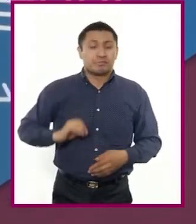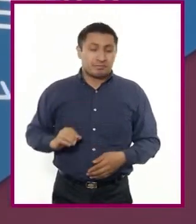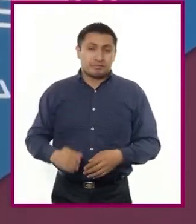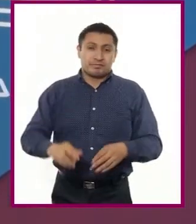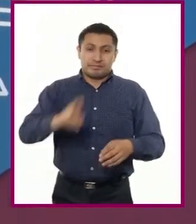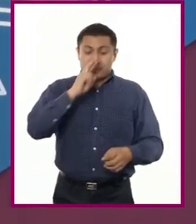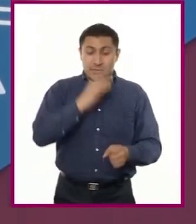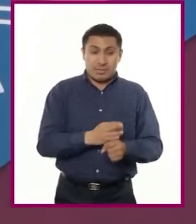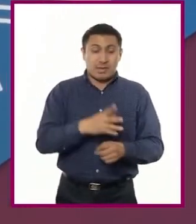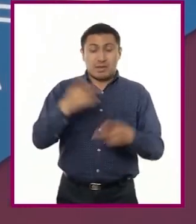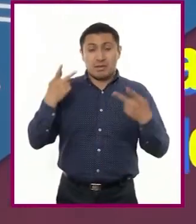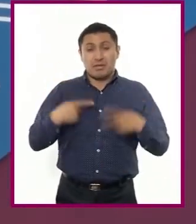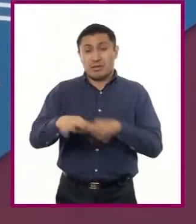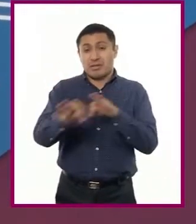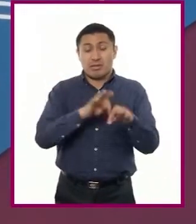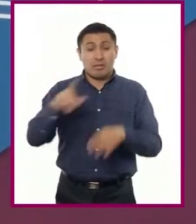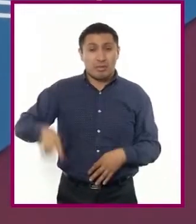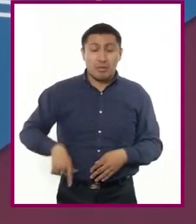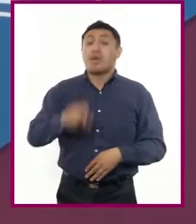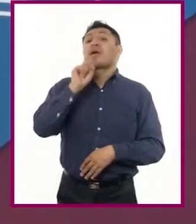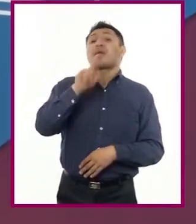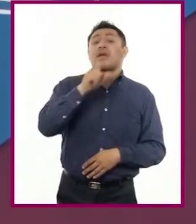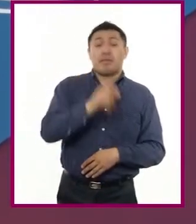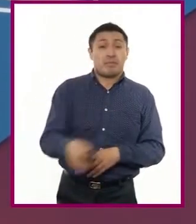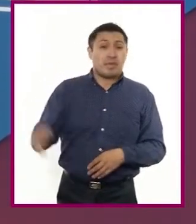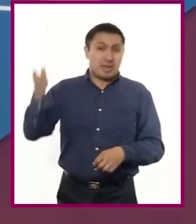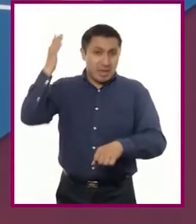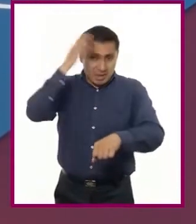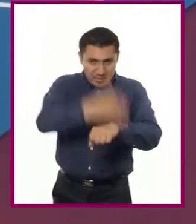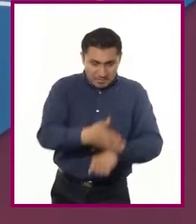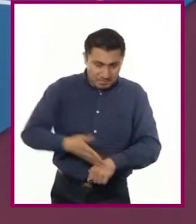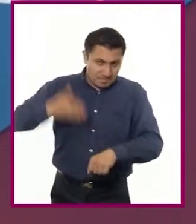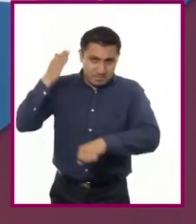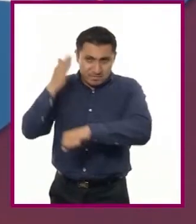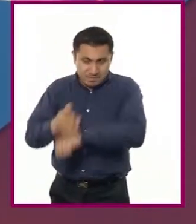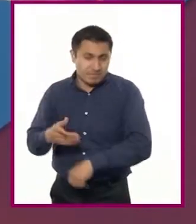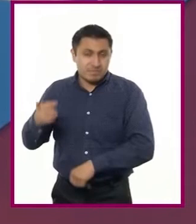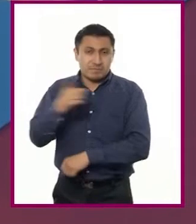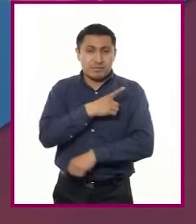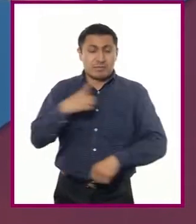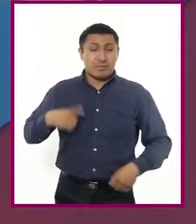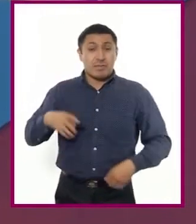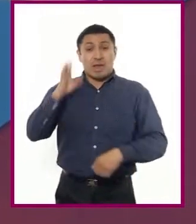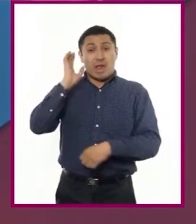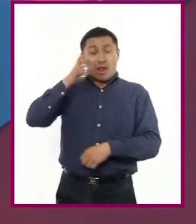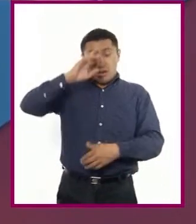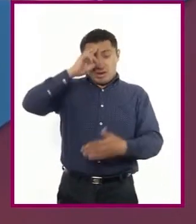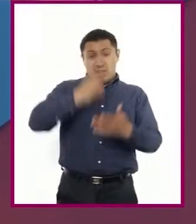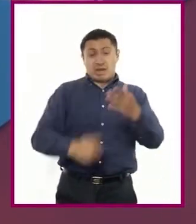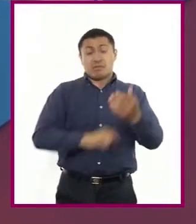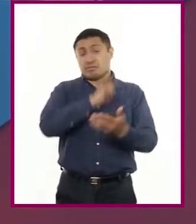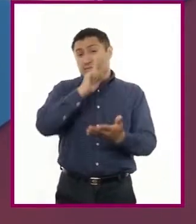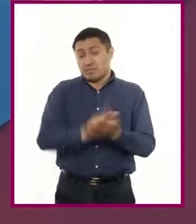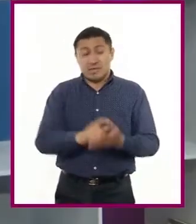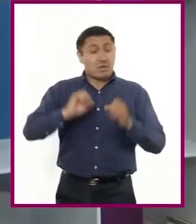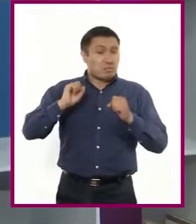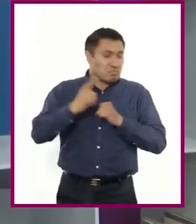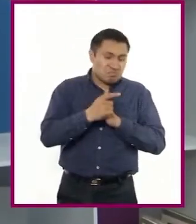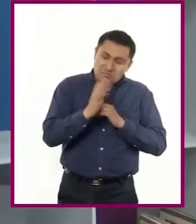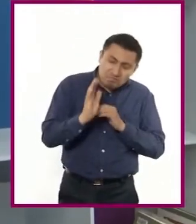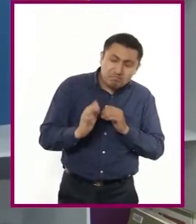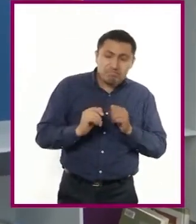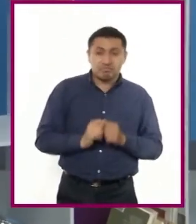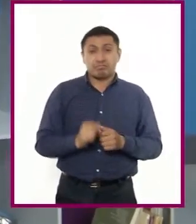público, sino que prevén las sanciones que deben recibir cuando incumplan o se apartan del ordenado por las leyes.